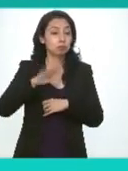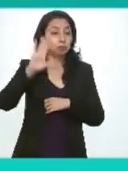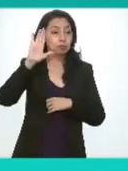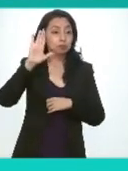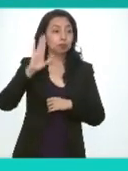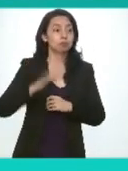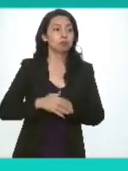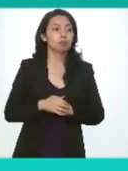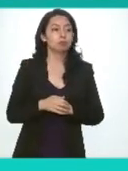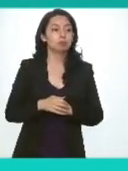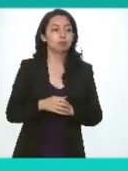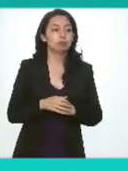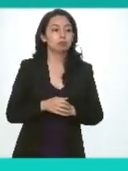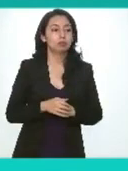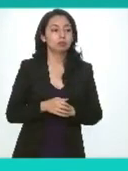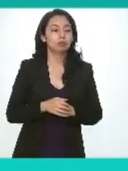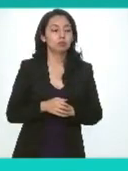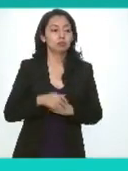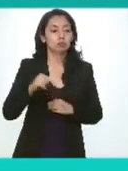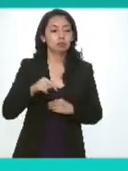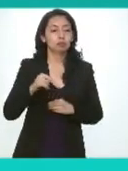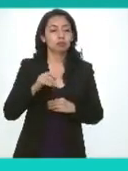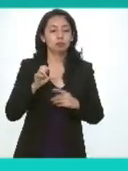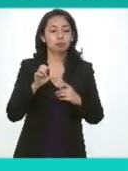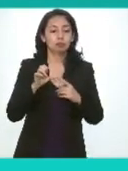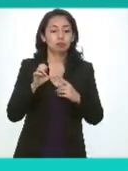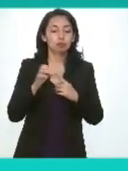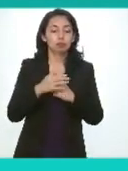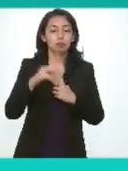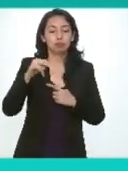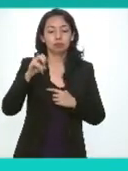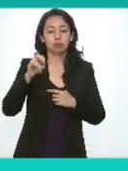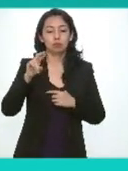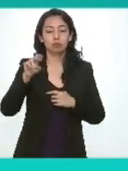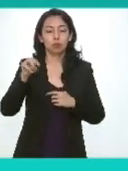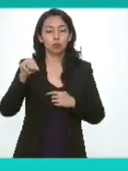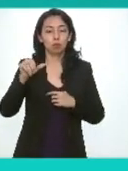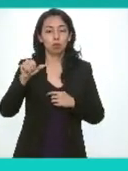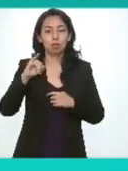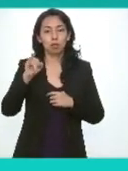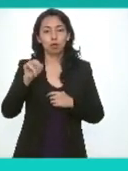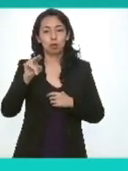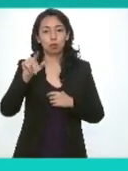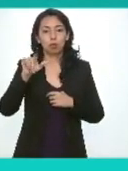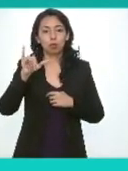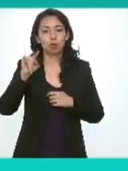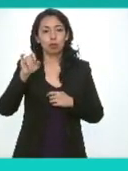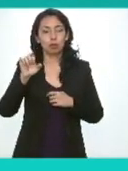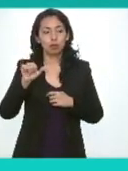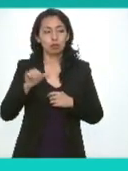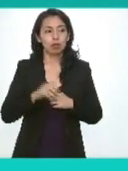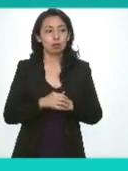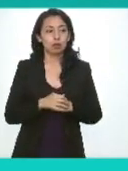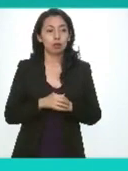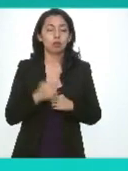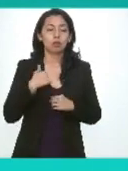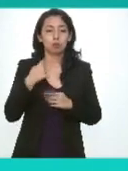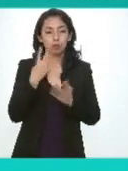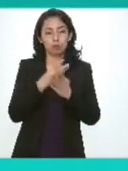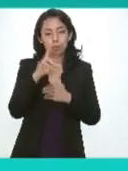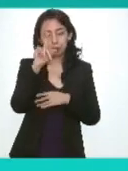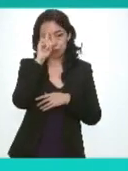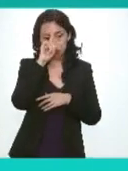para este punto la comisión Dona Julieta del Río simplemente recordarles que según nuestros artículos